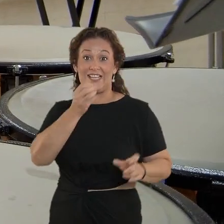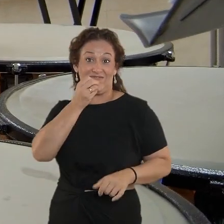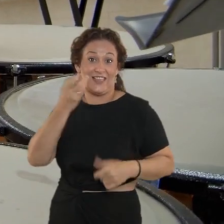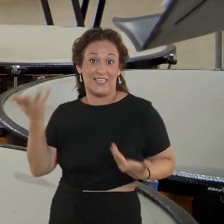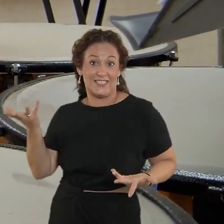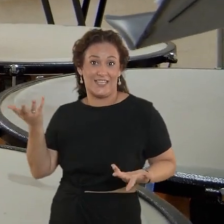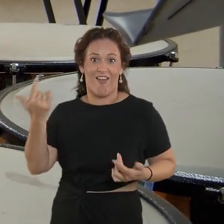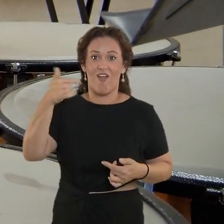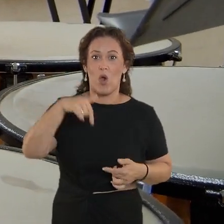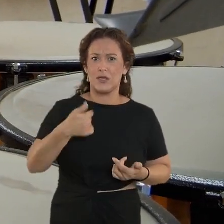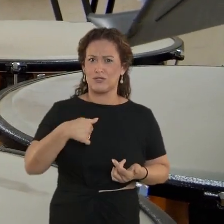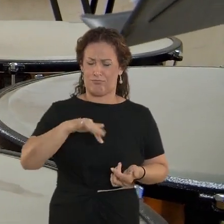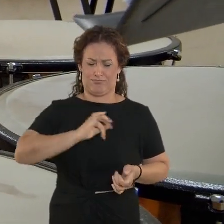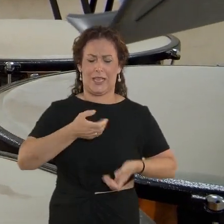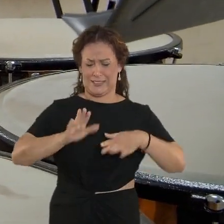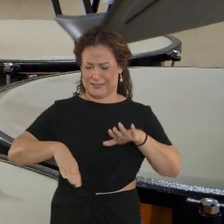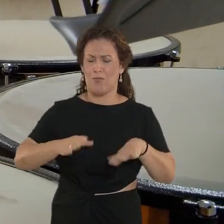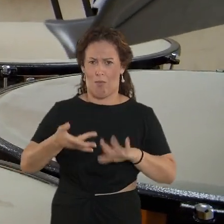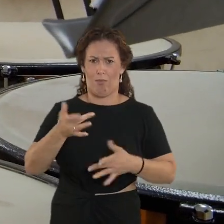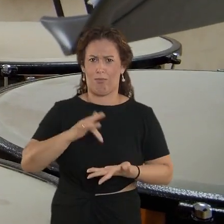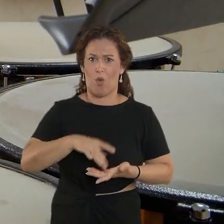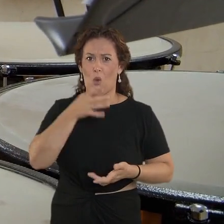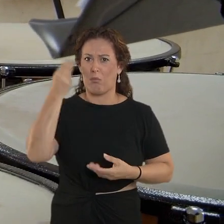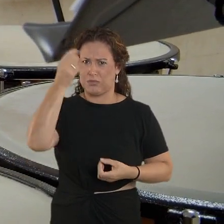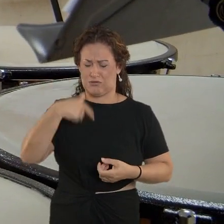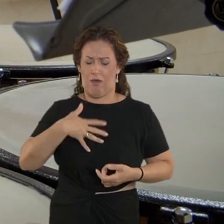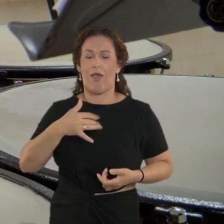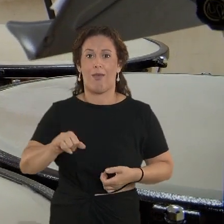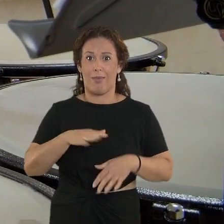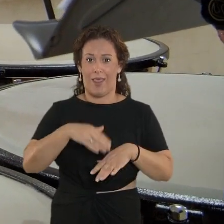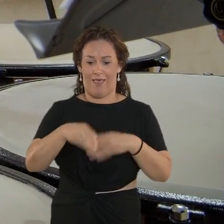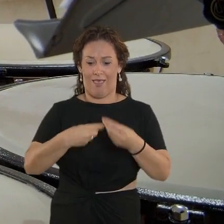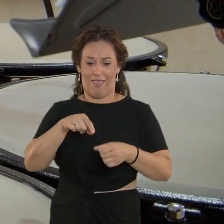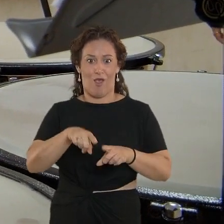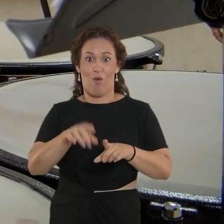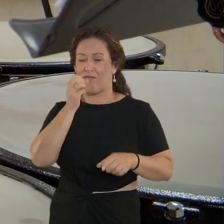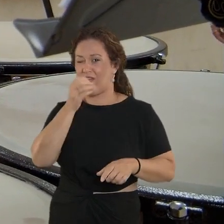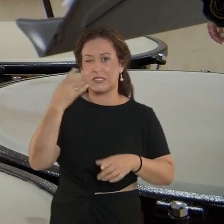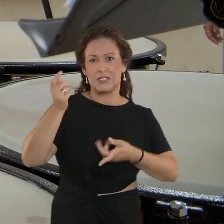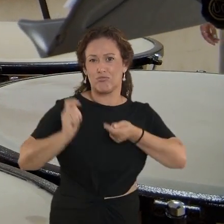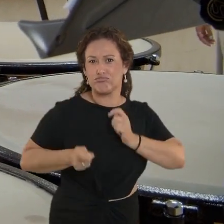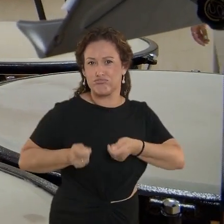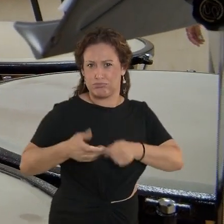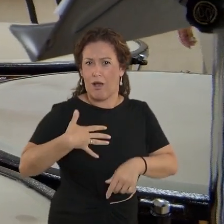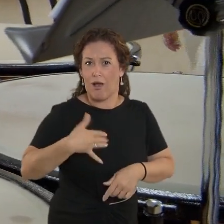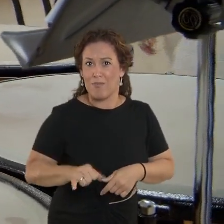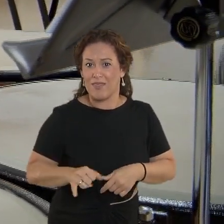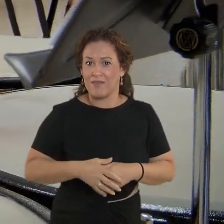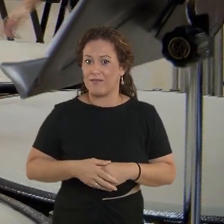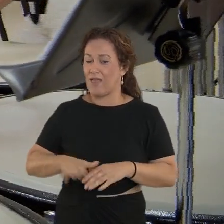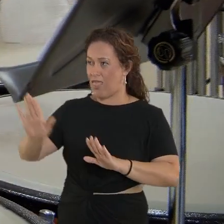Gente fantástica. Hoy voy a tocar los timbales porque creo que tengo un potencial para ser una fantástica percusionista.